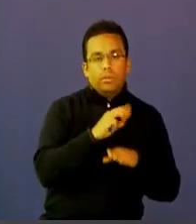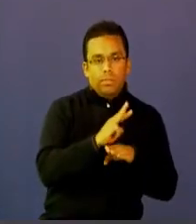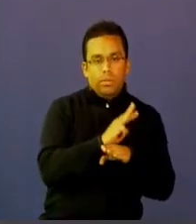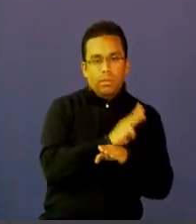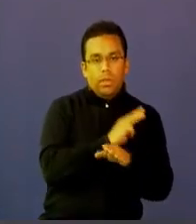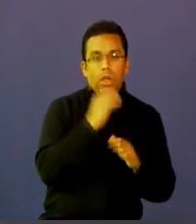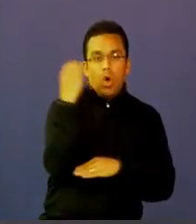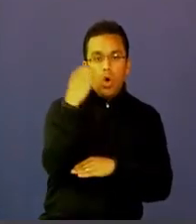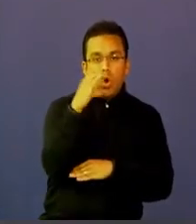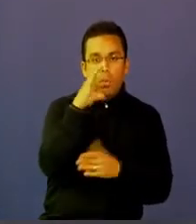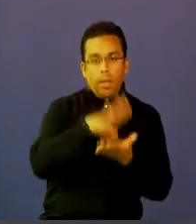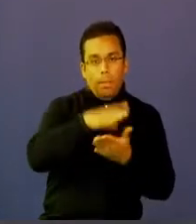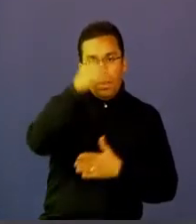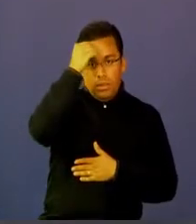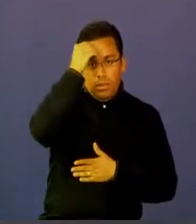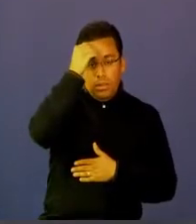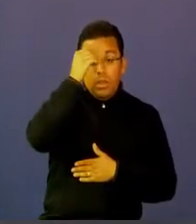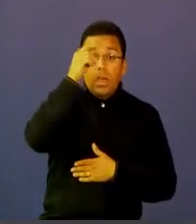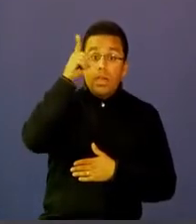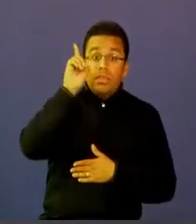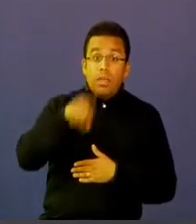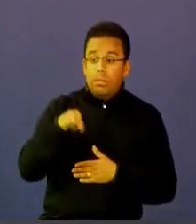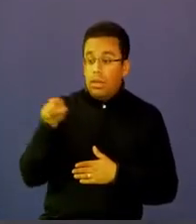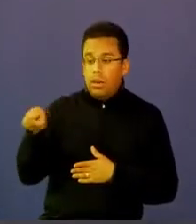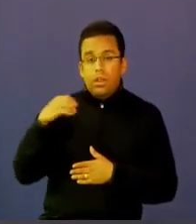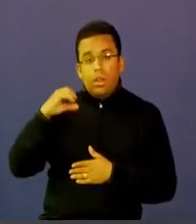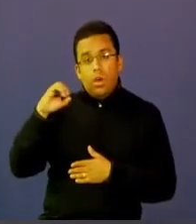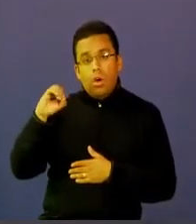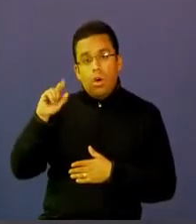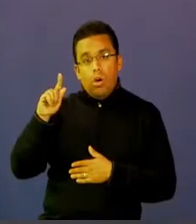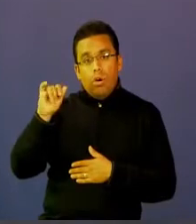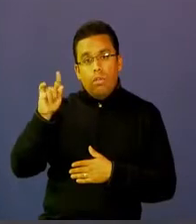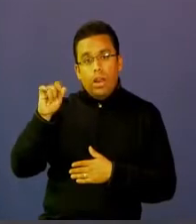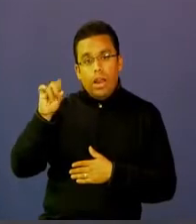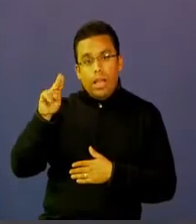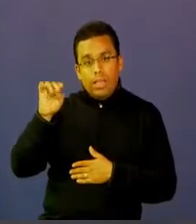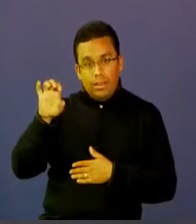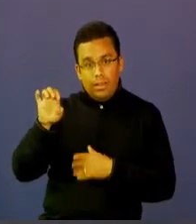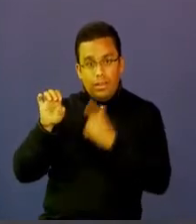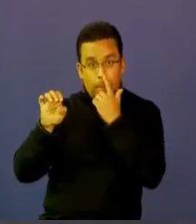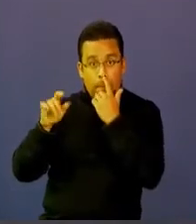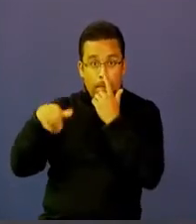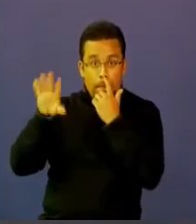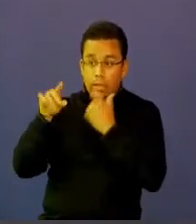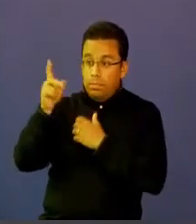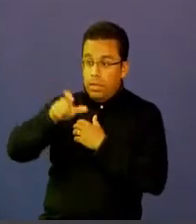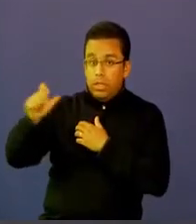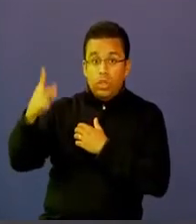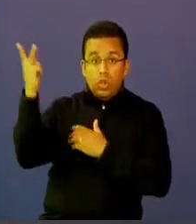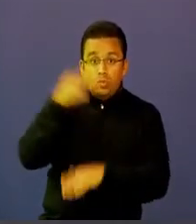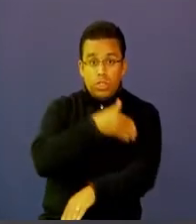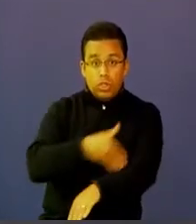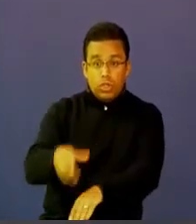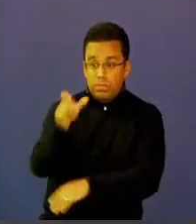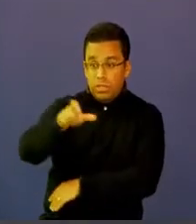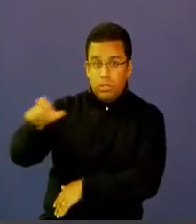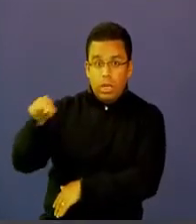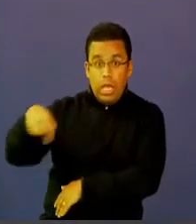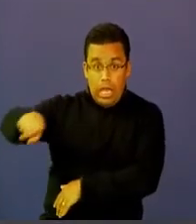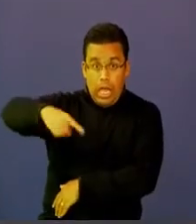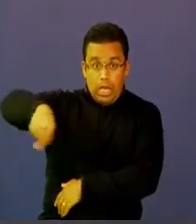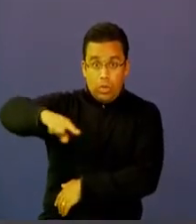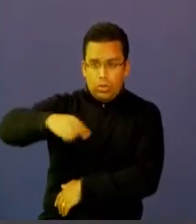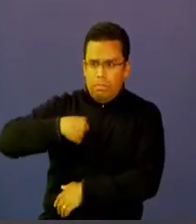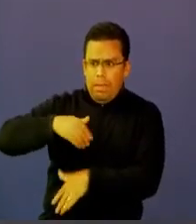Colombia Aprende. Y sin contar los contenidos offline en más de 2 millones de niños que han sido impactados con computadores para educar